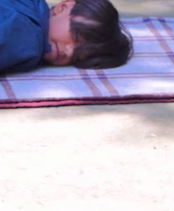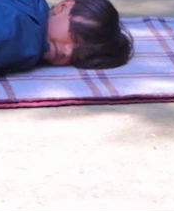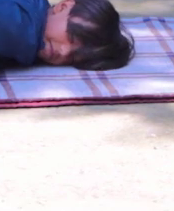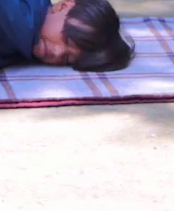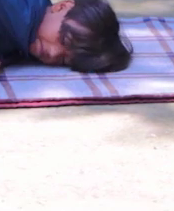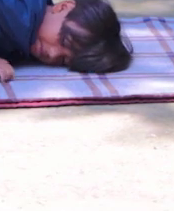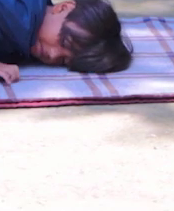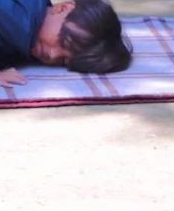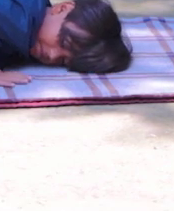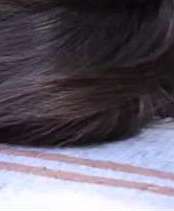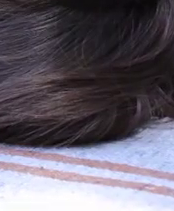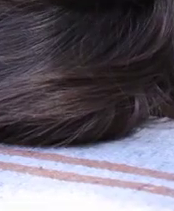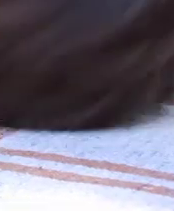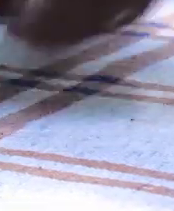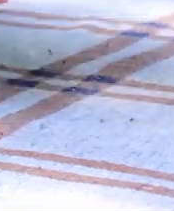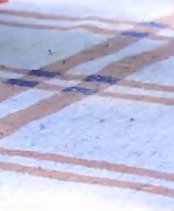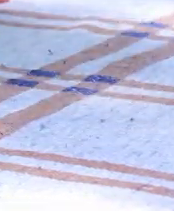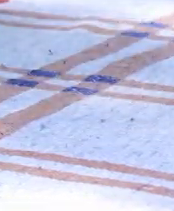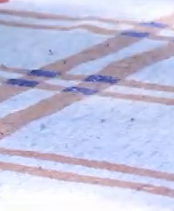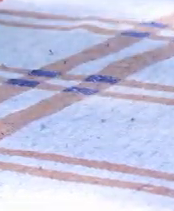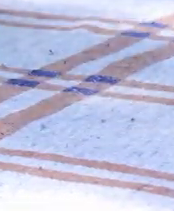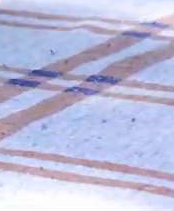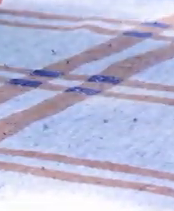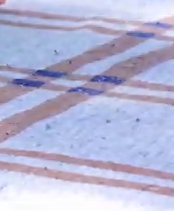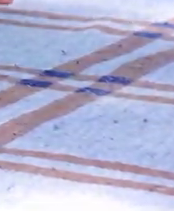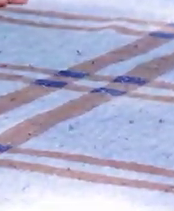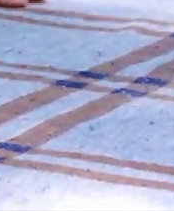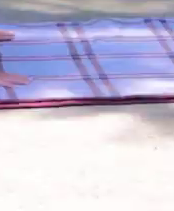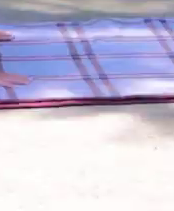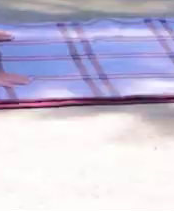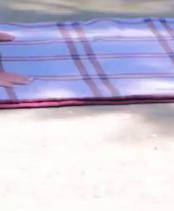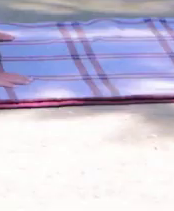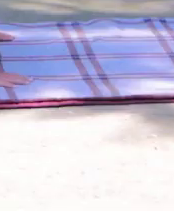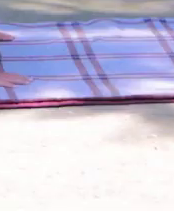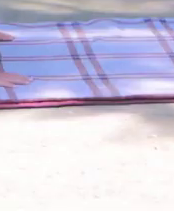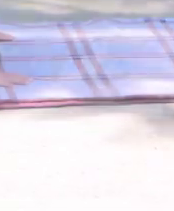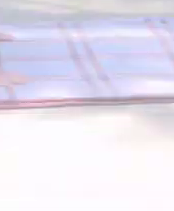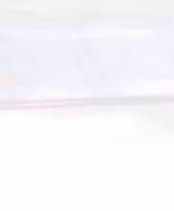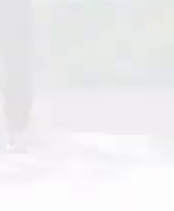nuevamente para hacer el ejercicio. Extendemos brazos. Y trabajamos.